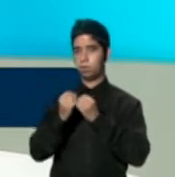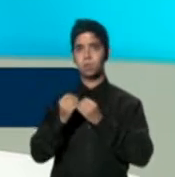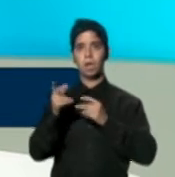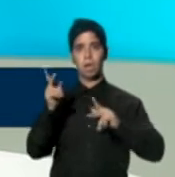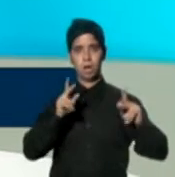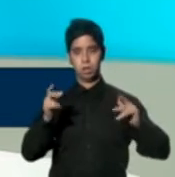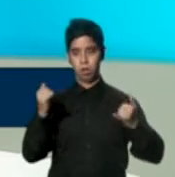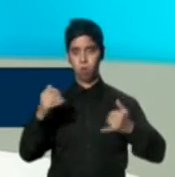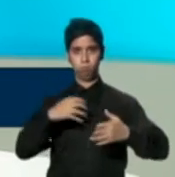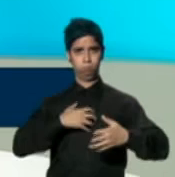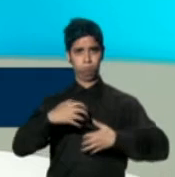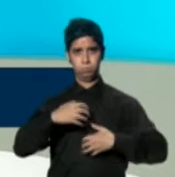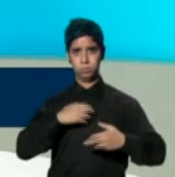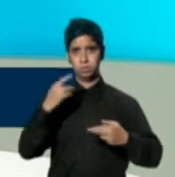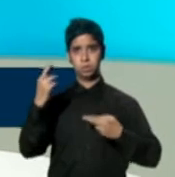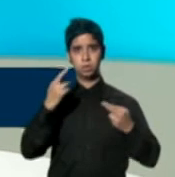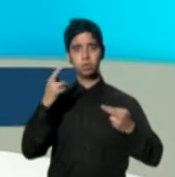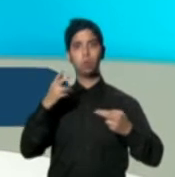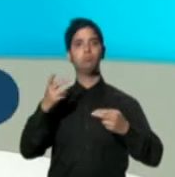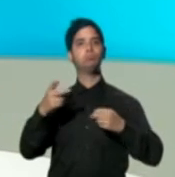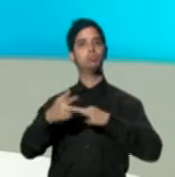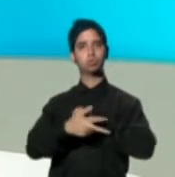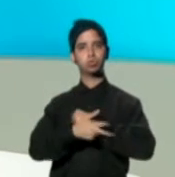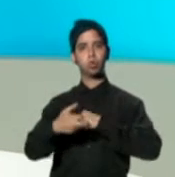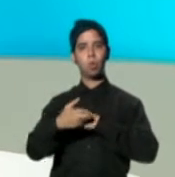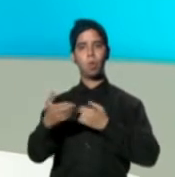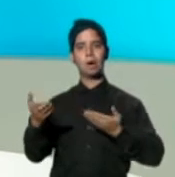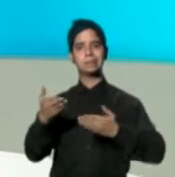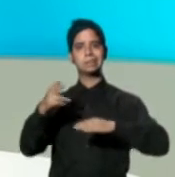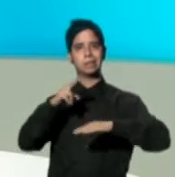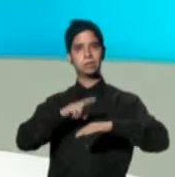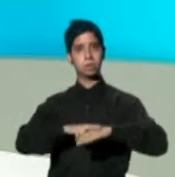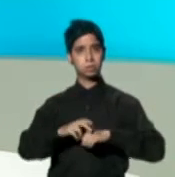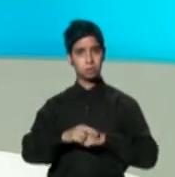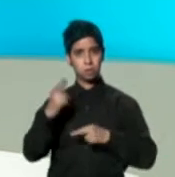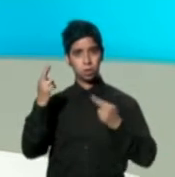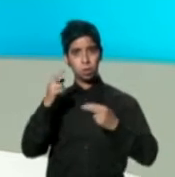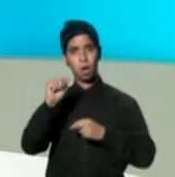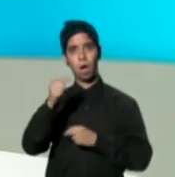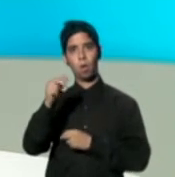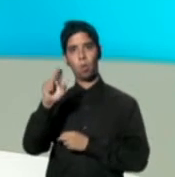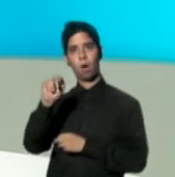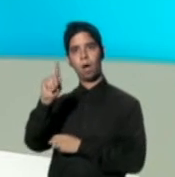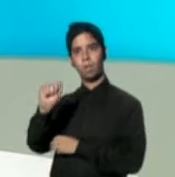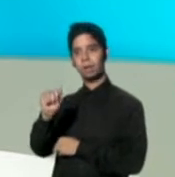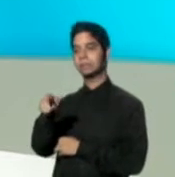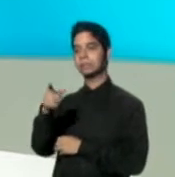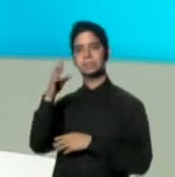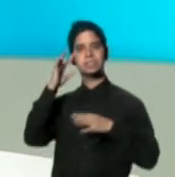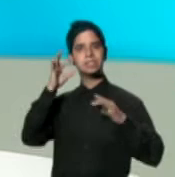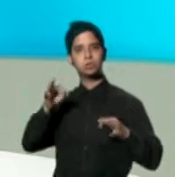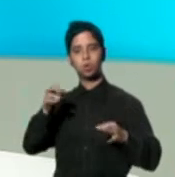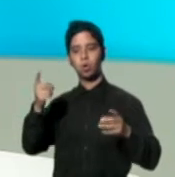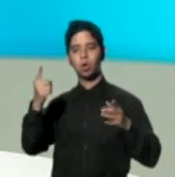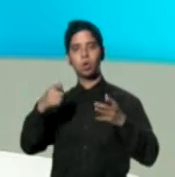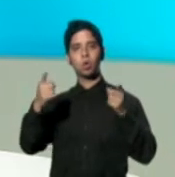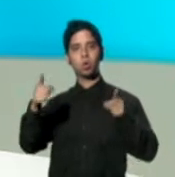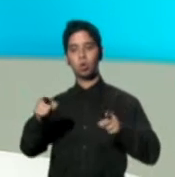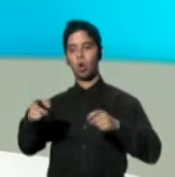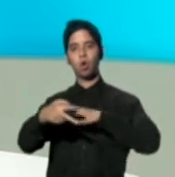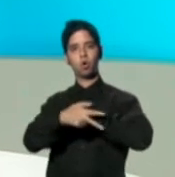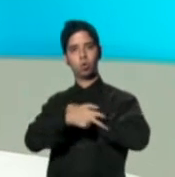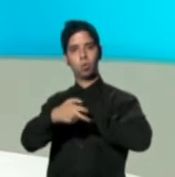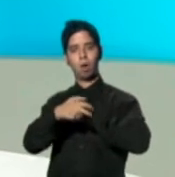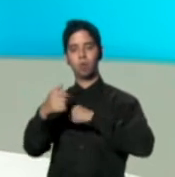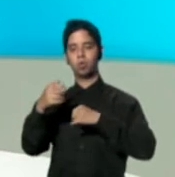denunciaron lo que parece ser un crimen contra el patrimonio nacional y es que en Aguada aseguran que se está cometiendo robo en lo que fue la última